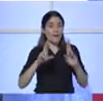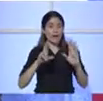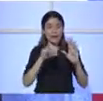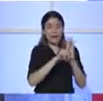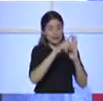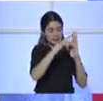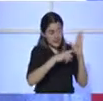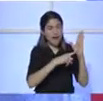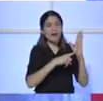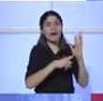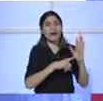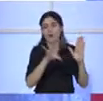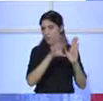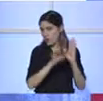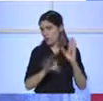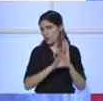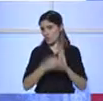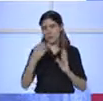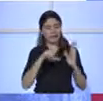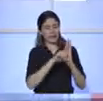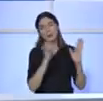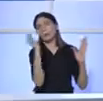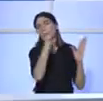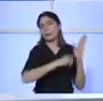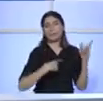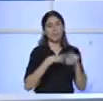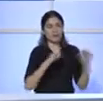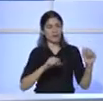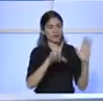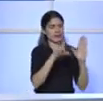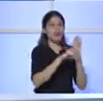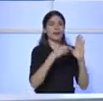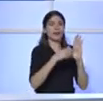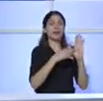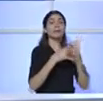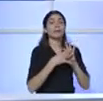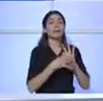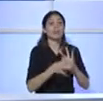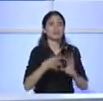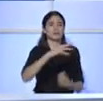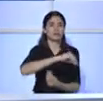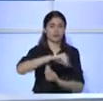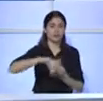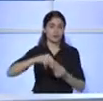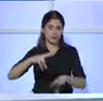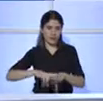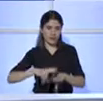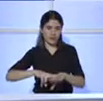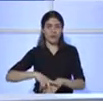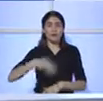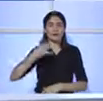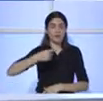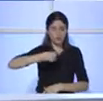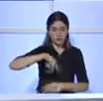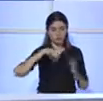ser cumplidas. Porque finalmente, ¿qué es la ley? Es un pacto con la gente. Entonces, se tiene que cumplir, se tiene que poder cumplir Hay un